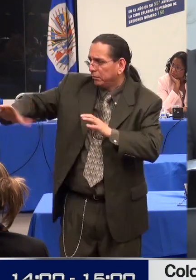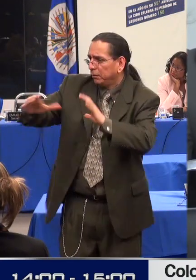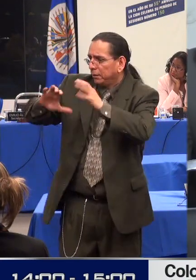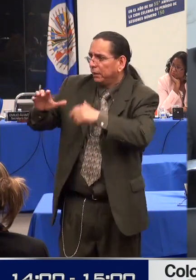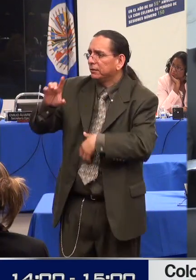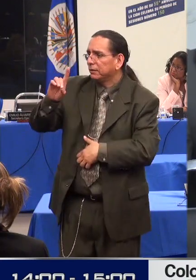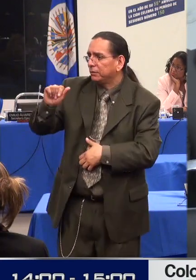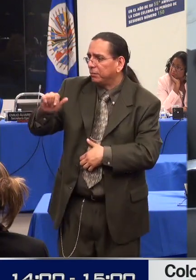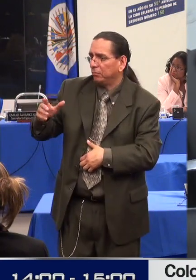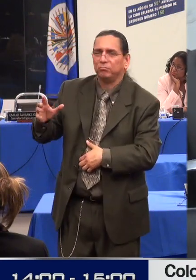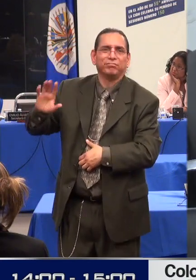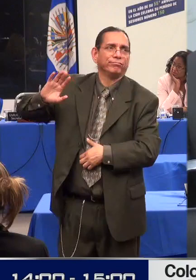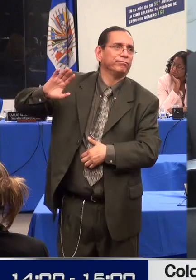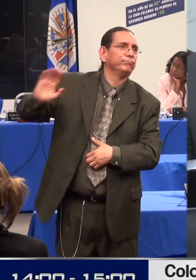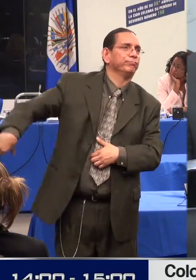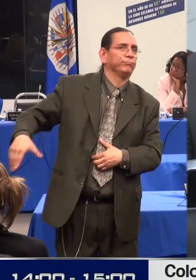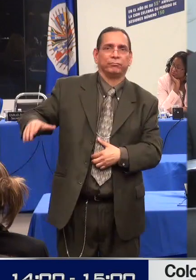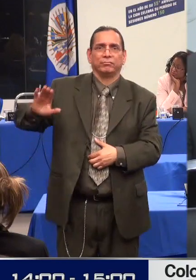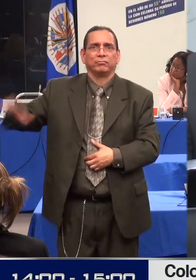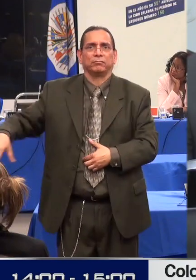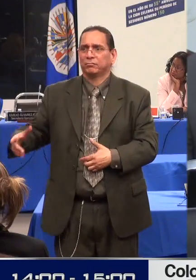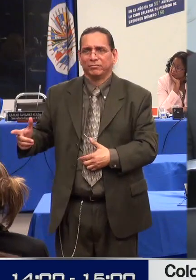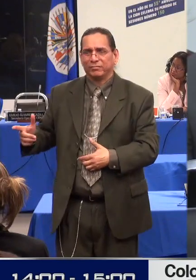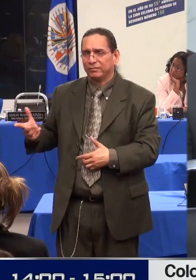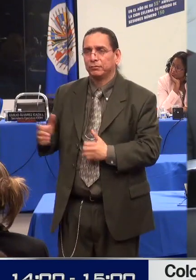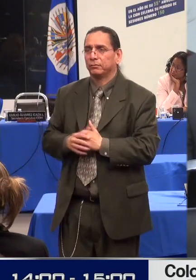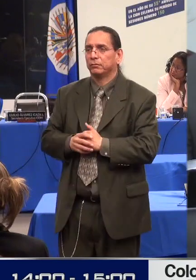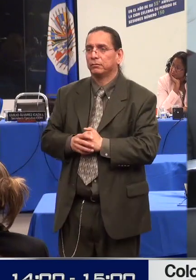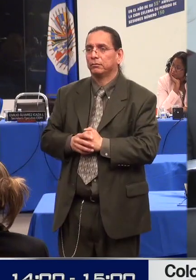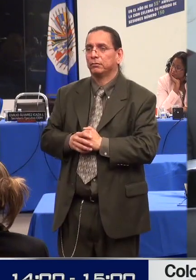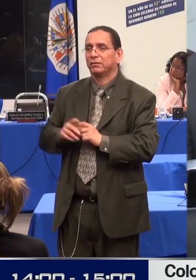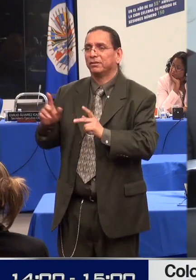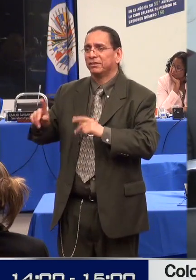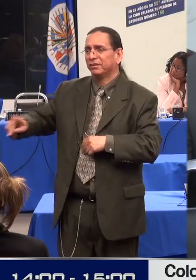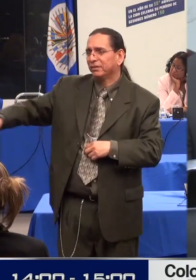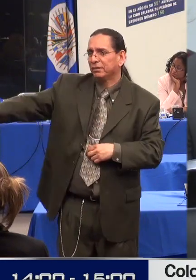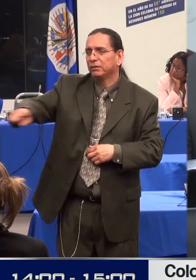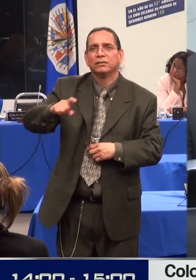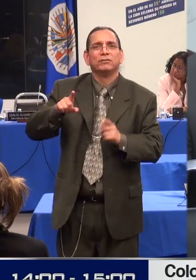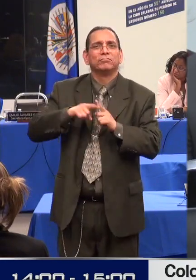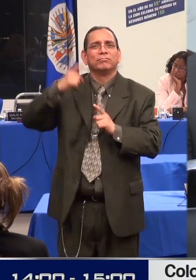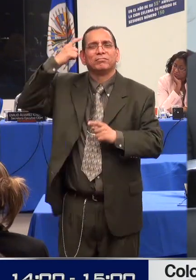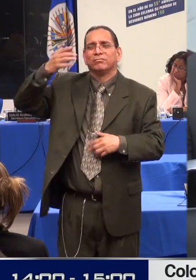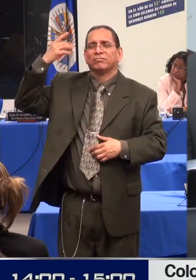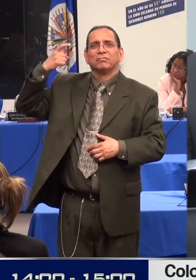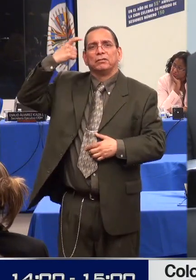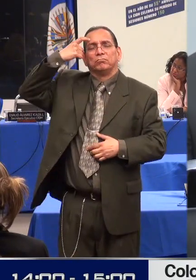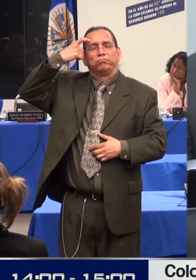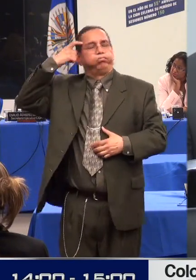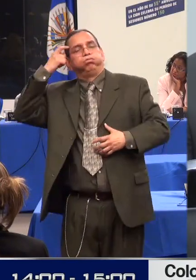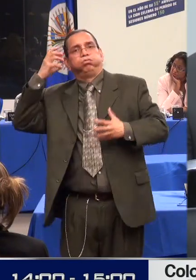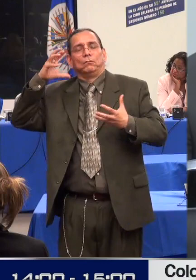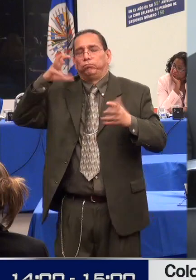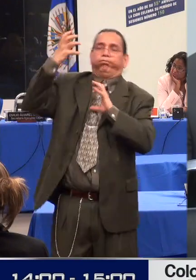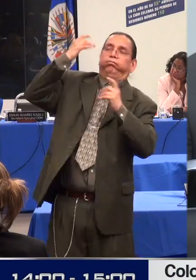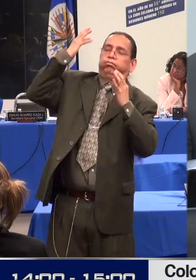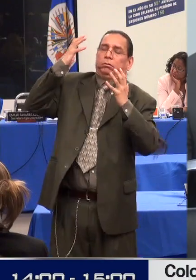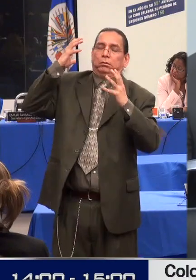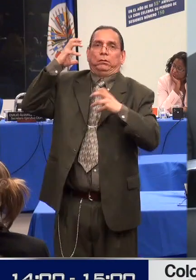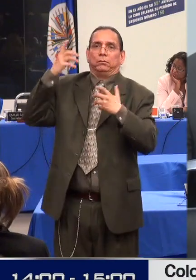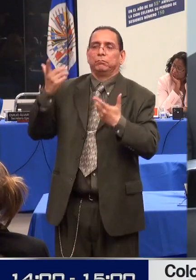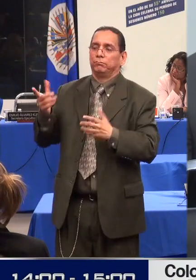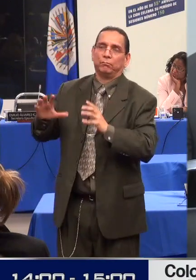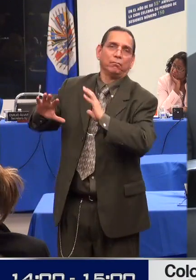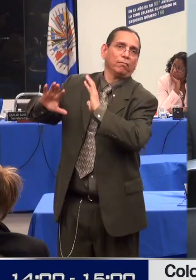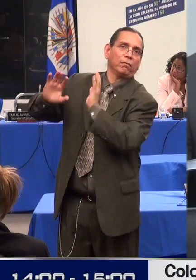hecho en los informes estatales disponibles Casi nunca se registra esta discapacidad. La ley colombiana mezcla la discapacidad cognitiva